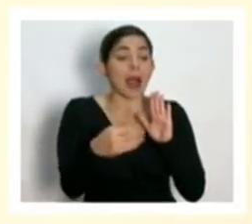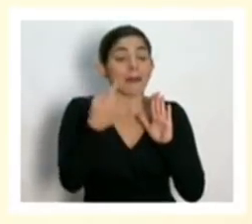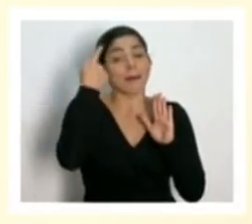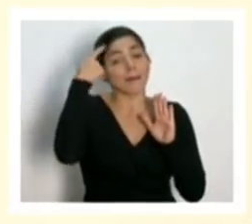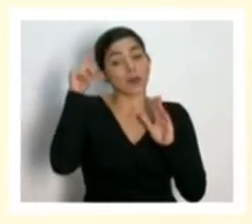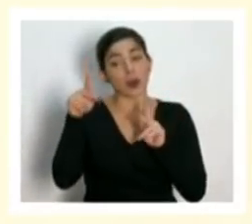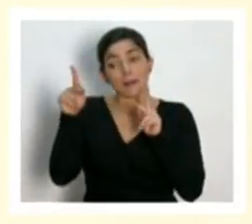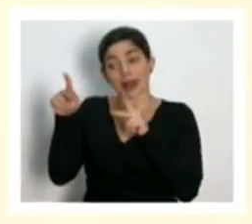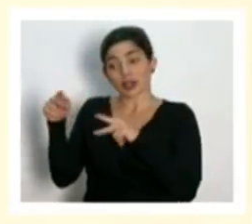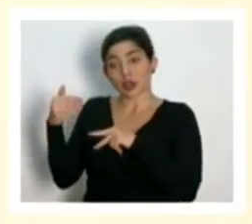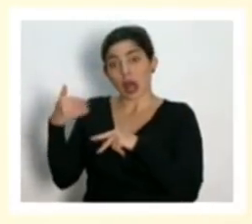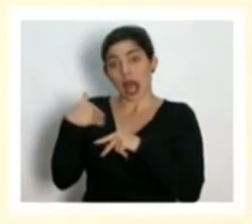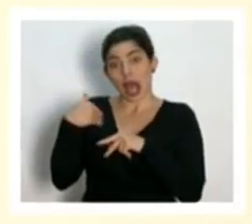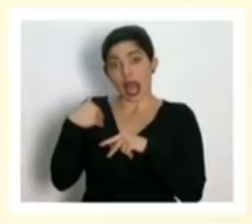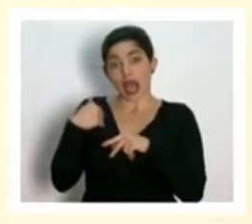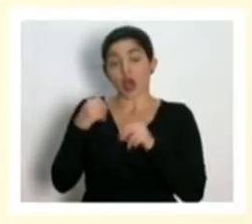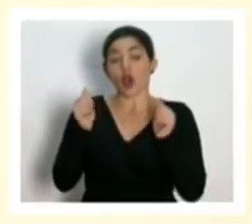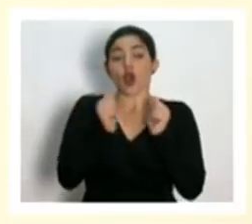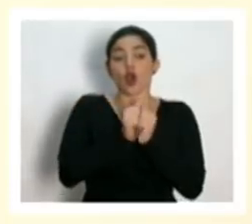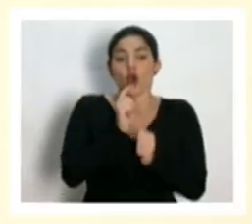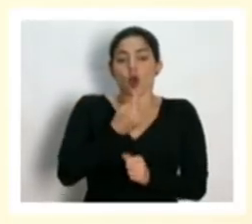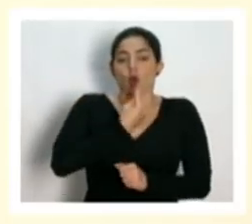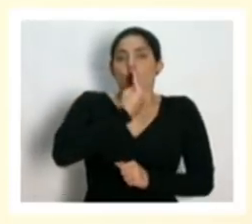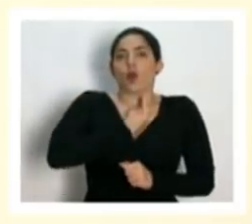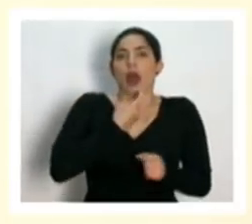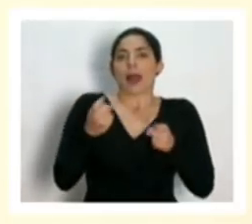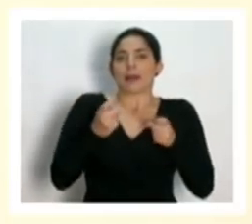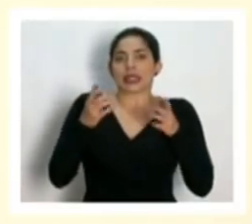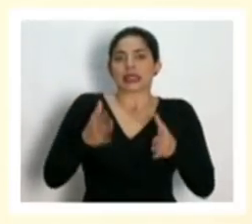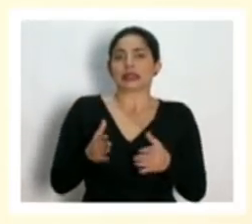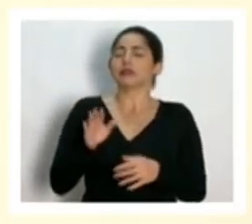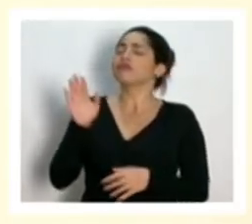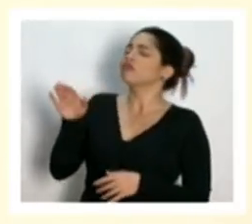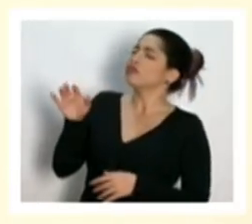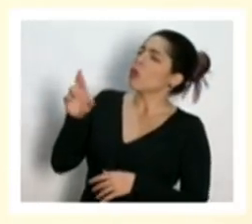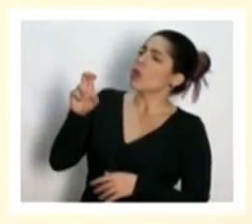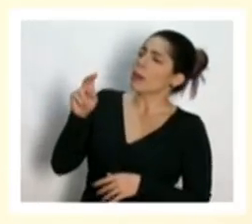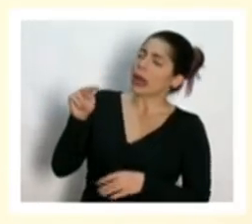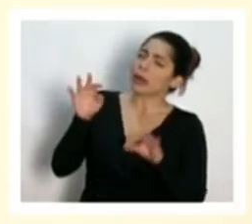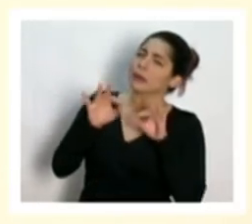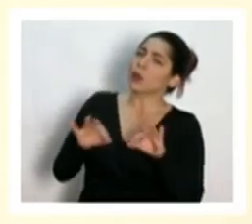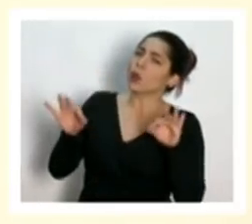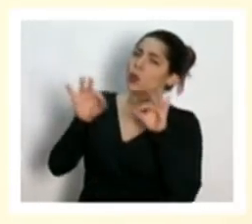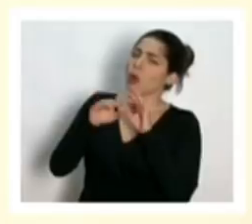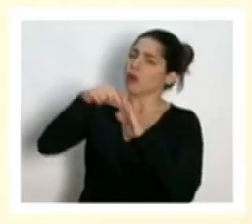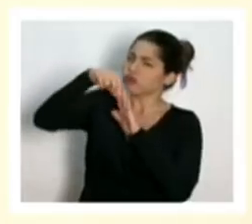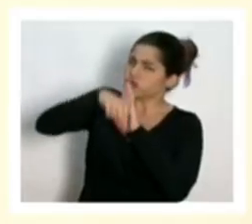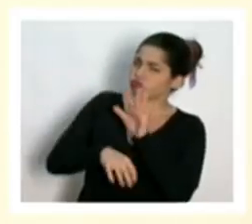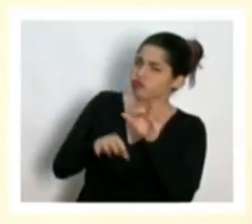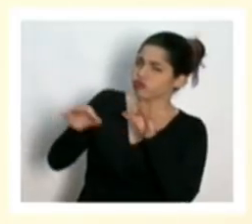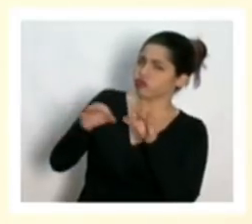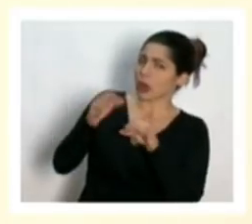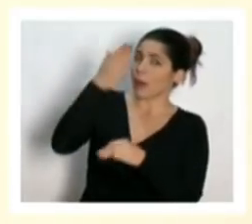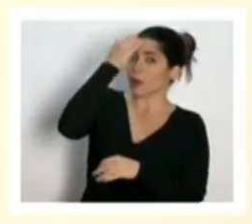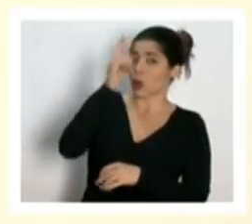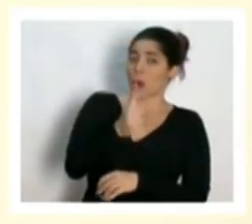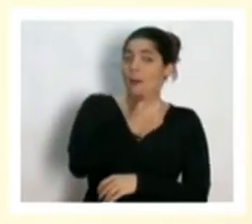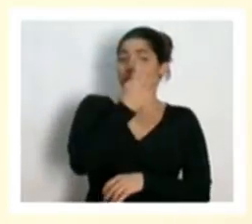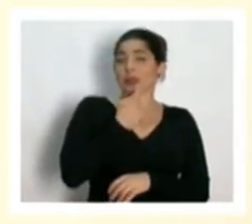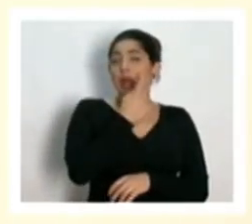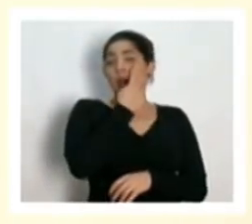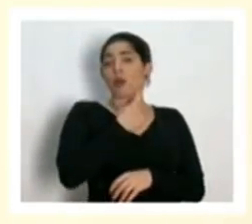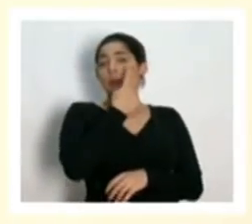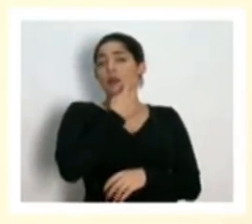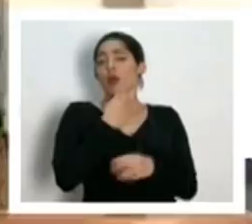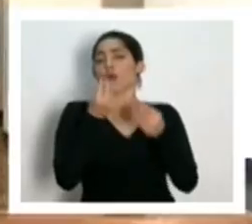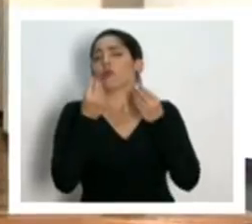hay bajo una única administración ahí don román creo que es importante profundizar porque una de las preguntas que más llega